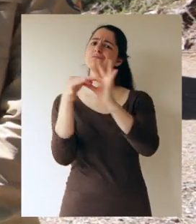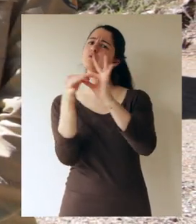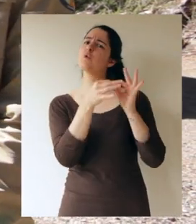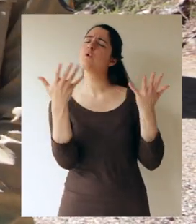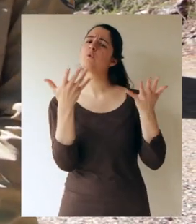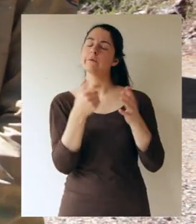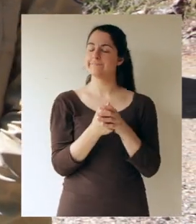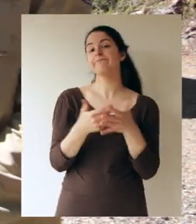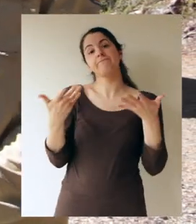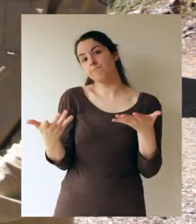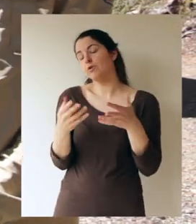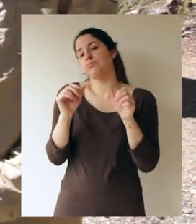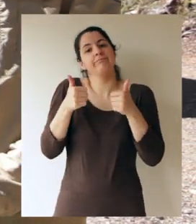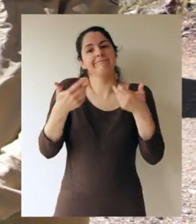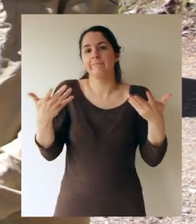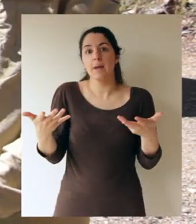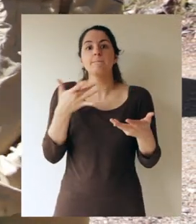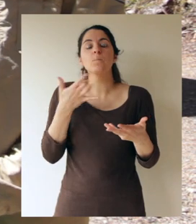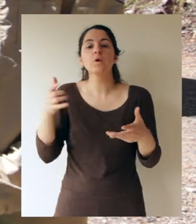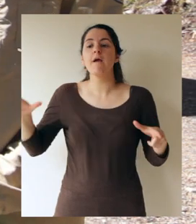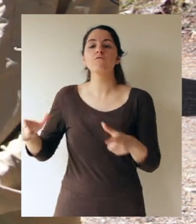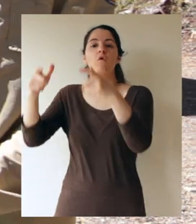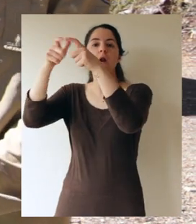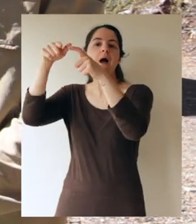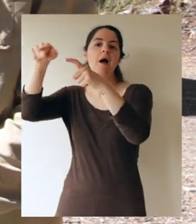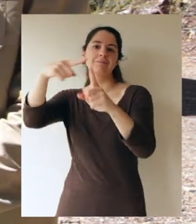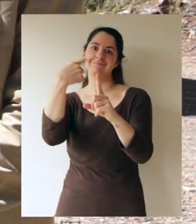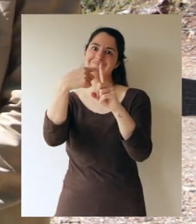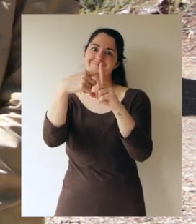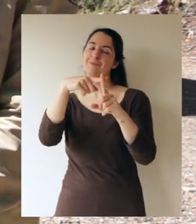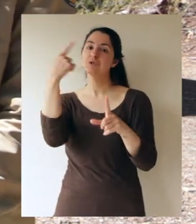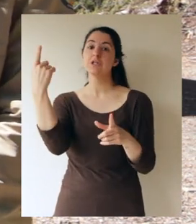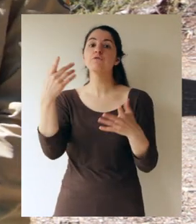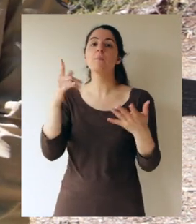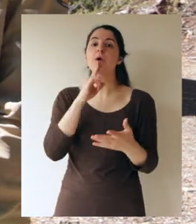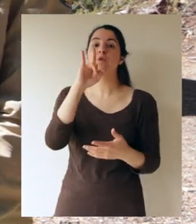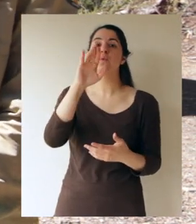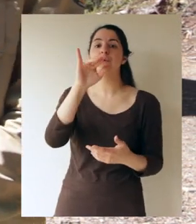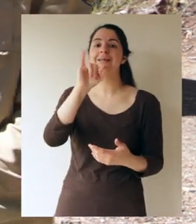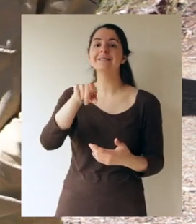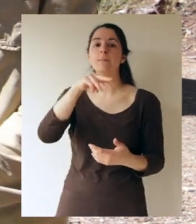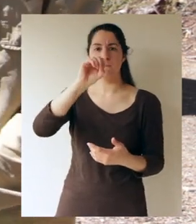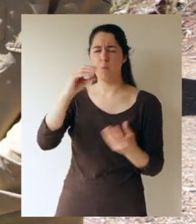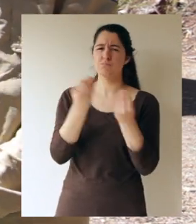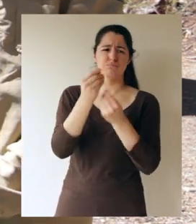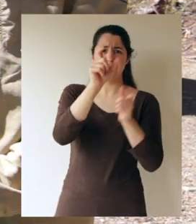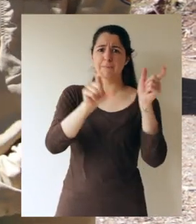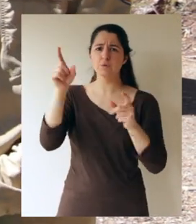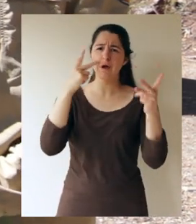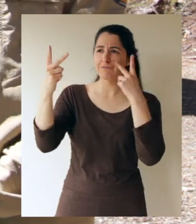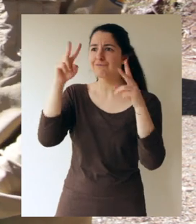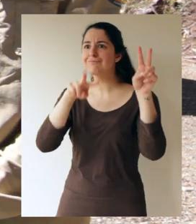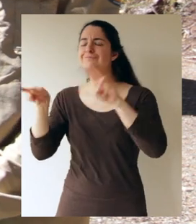a grandes rasgos súper bien, ya que potencia un lugar turístico donde llega mucha gente a recorrer senderos que